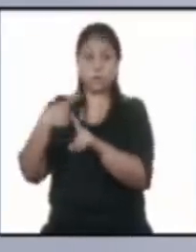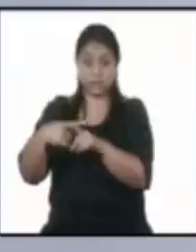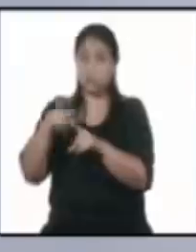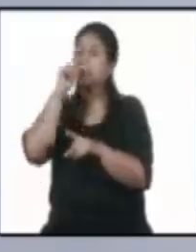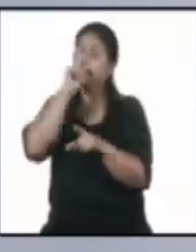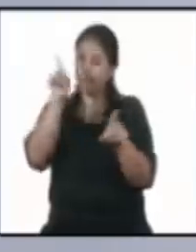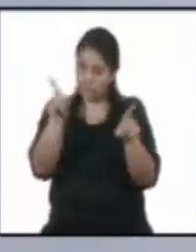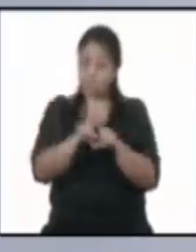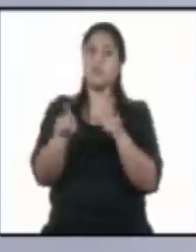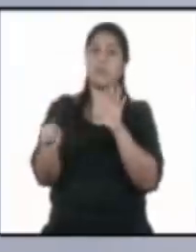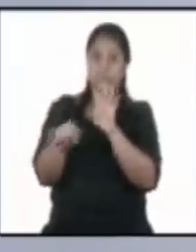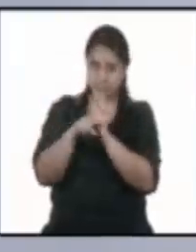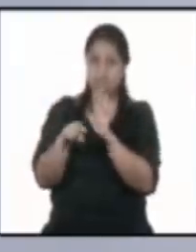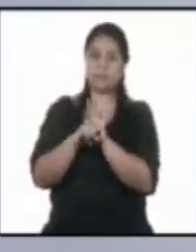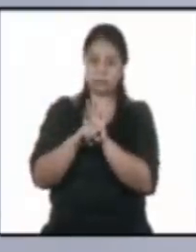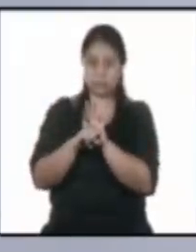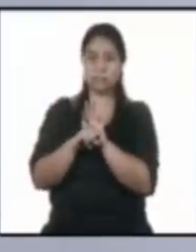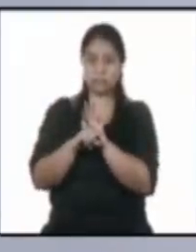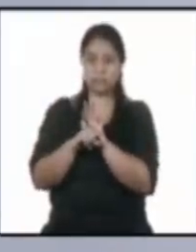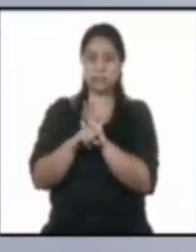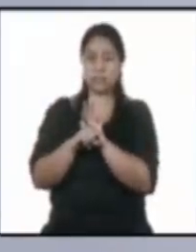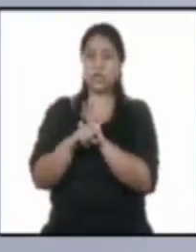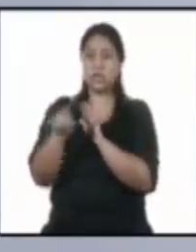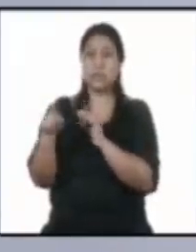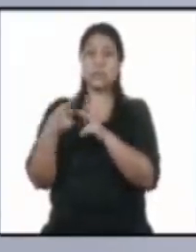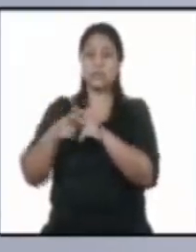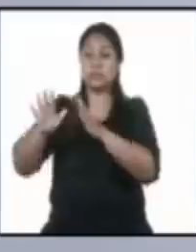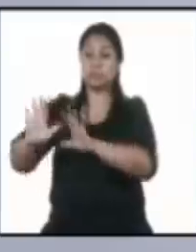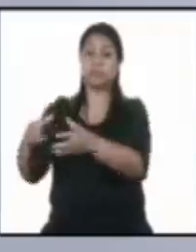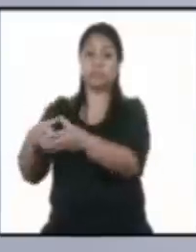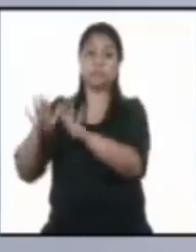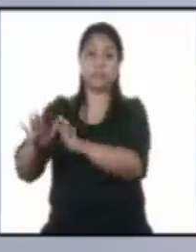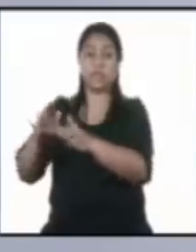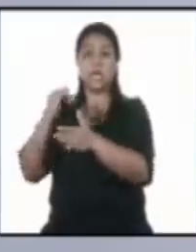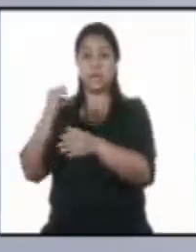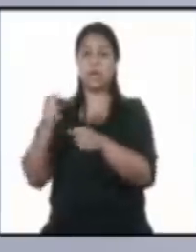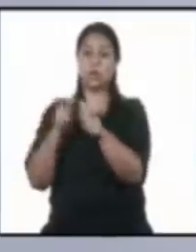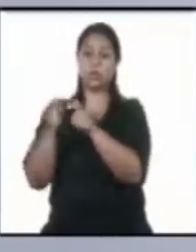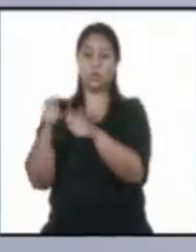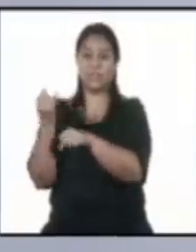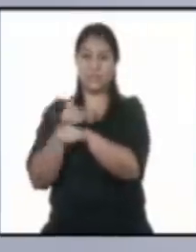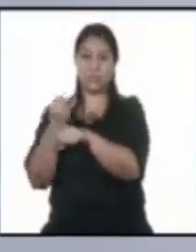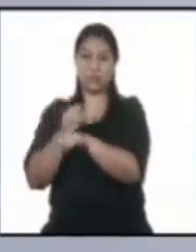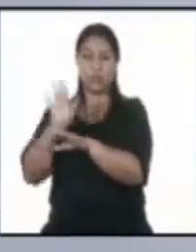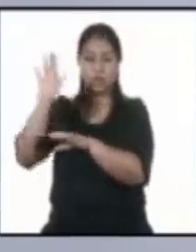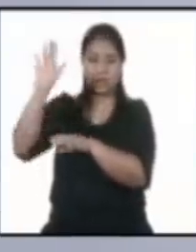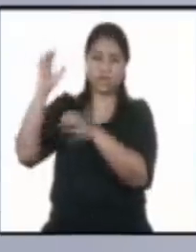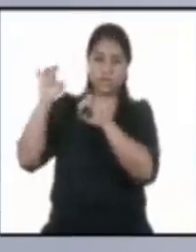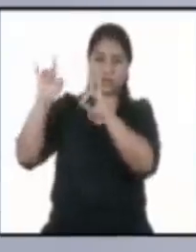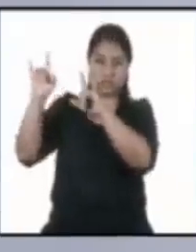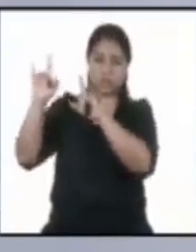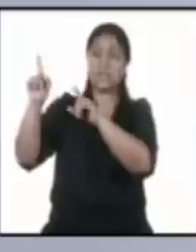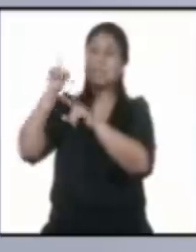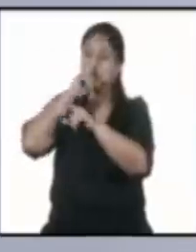también a las personas que dieron negativos desde el Centro de Control de Infecciones de los Estados Unidos, así como en el